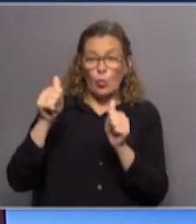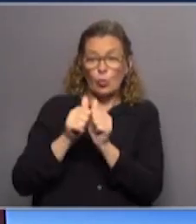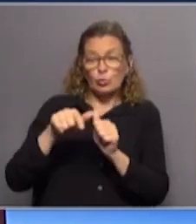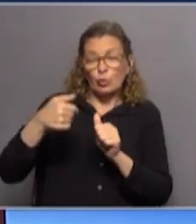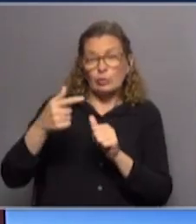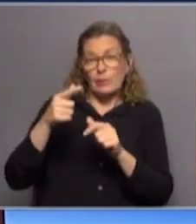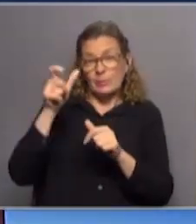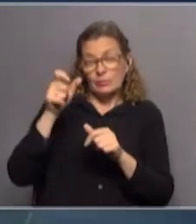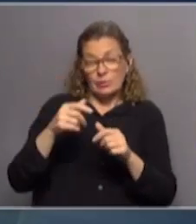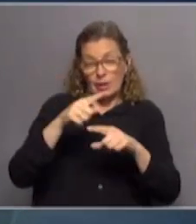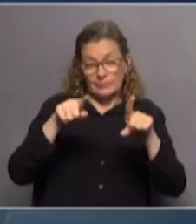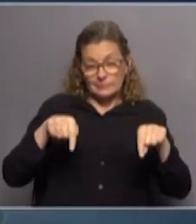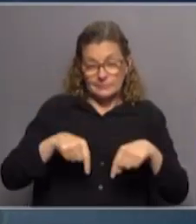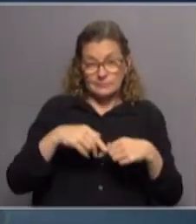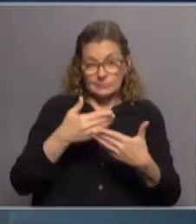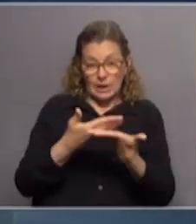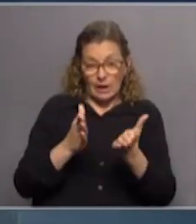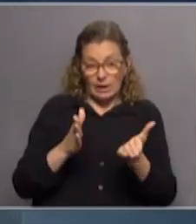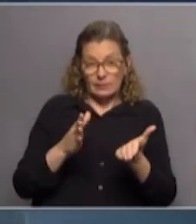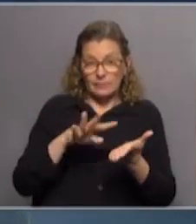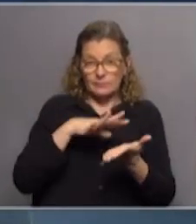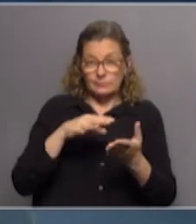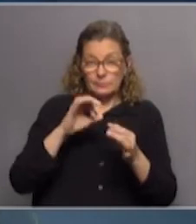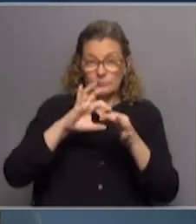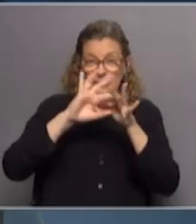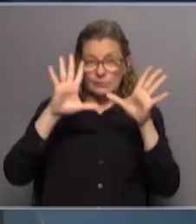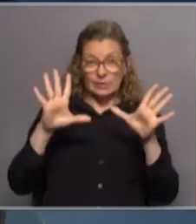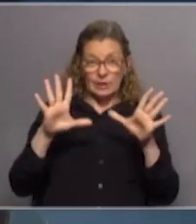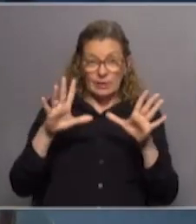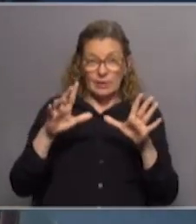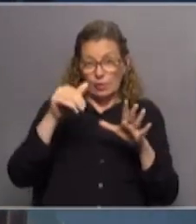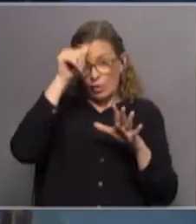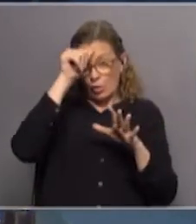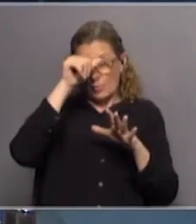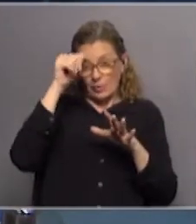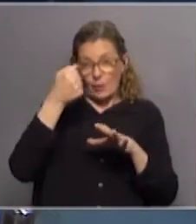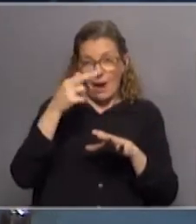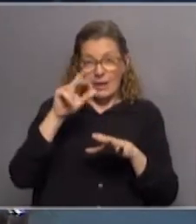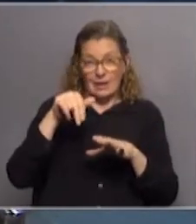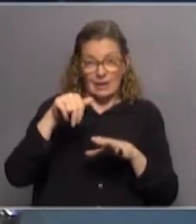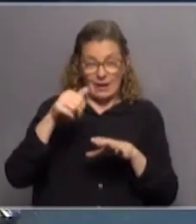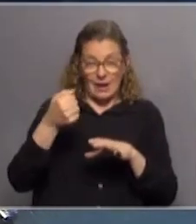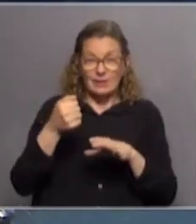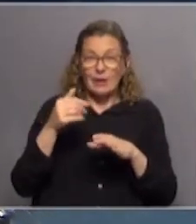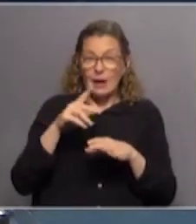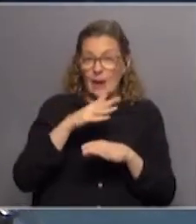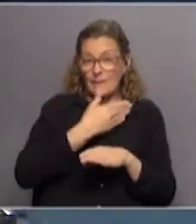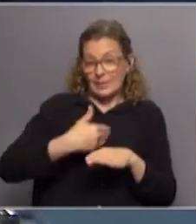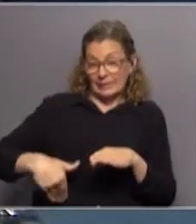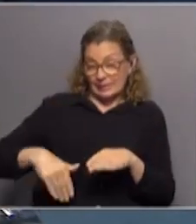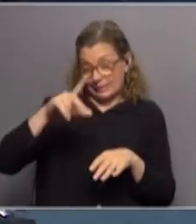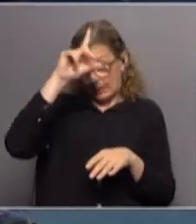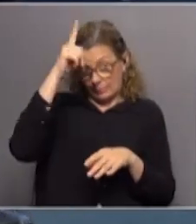carta abierta al presidente Luis Lacalle Pou pidiendo que liberaran a los presos del Domingo Arena. Aún más direccionado, sin ningún tipo